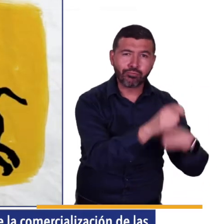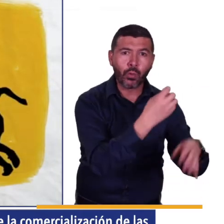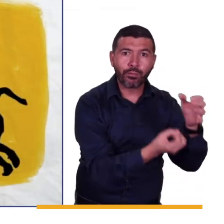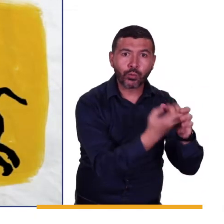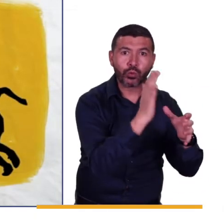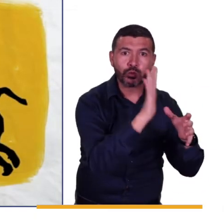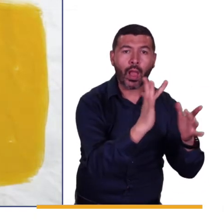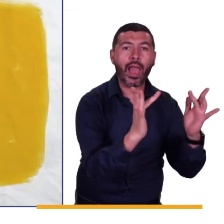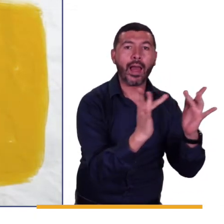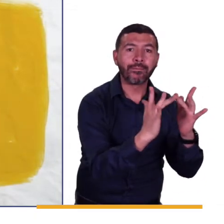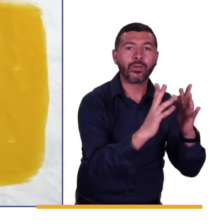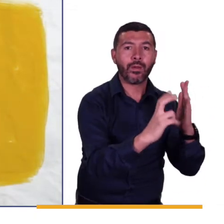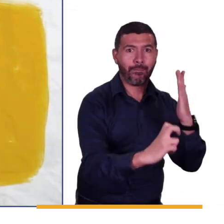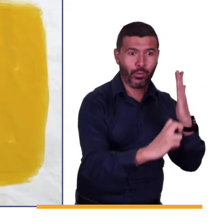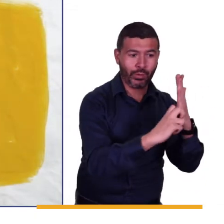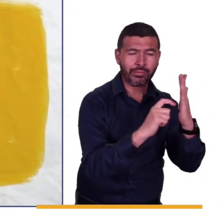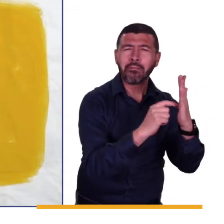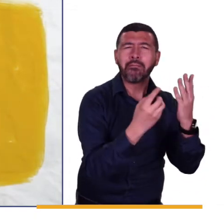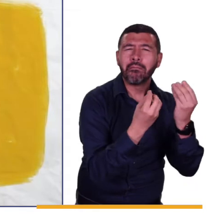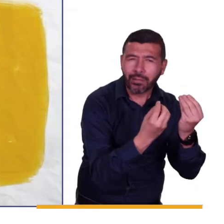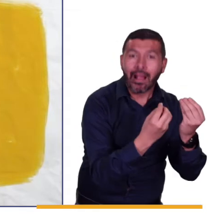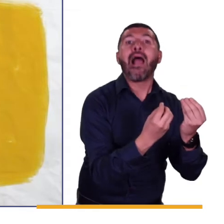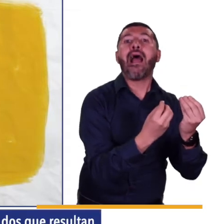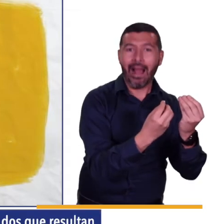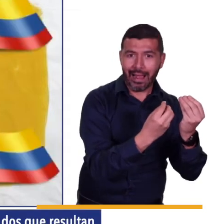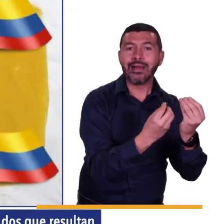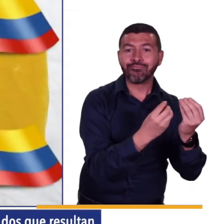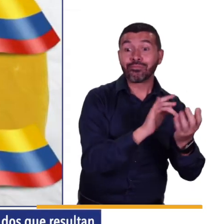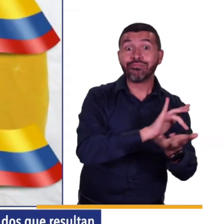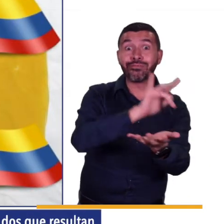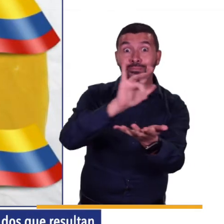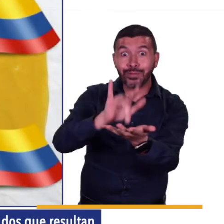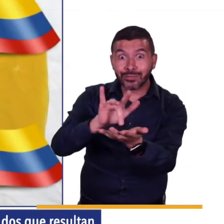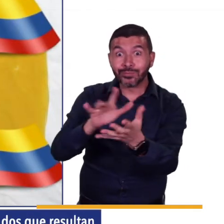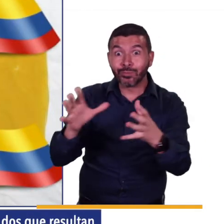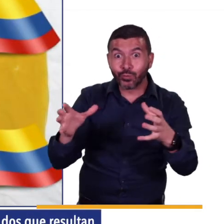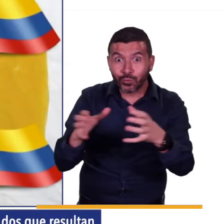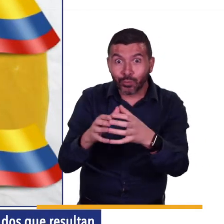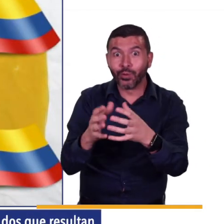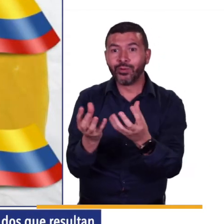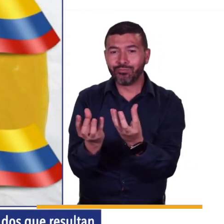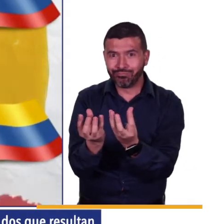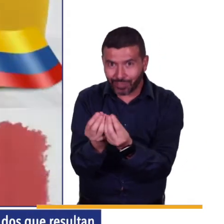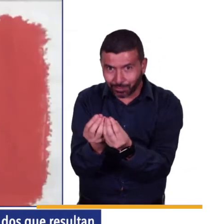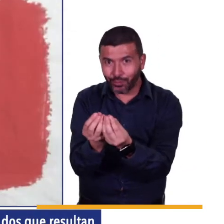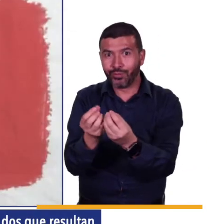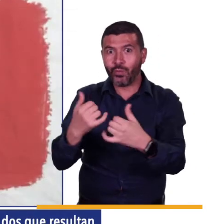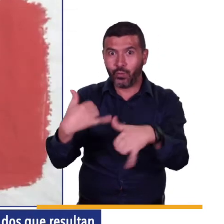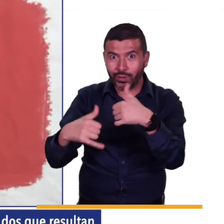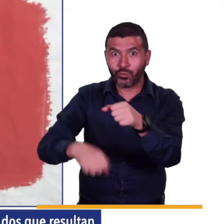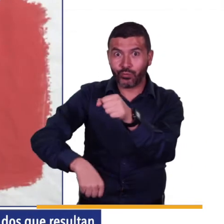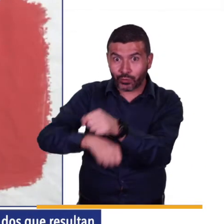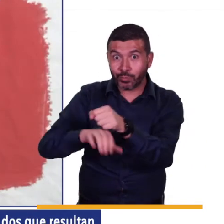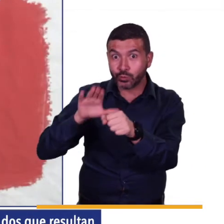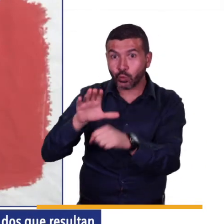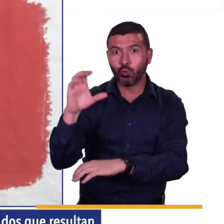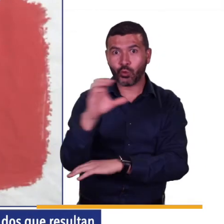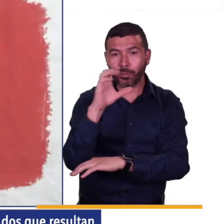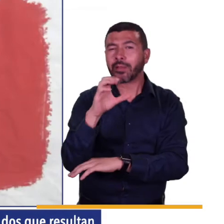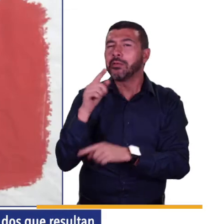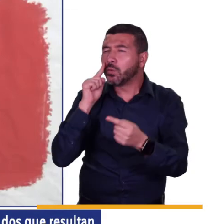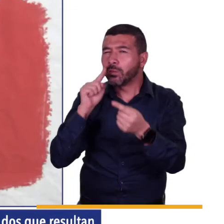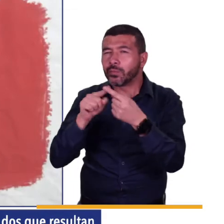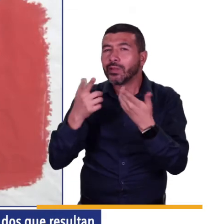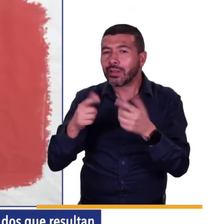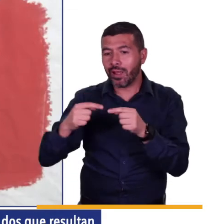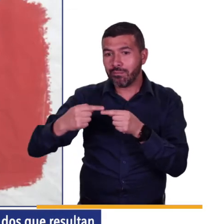Colombia durante las eliminatorias al Mundial. De los partidos que jugará Colombia, hay dos que resultan poco atractivos